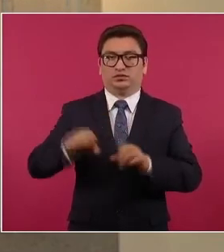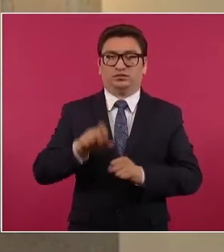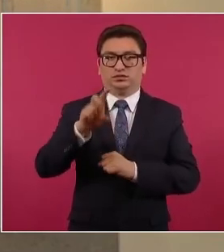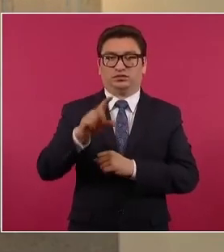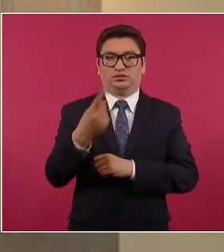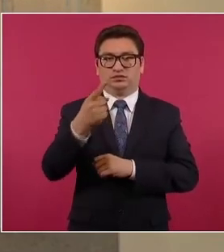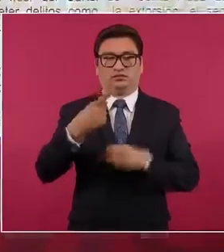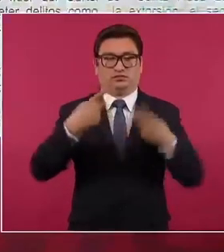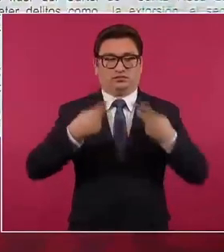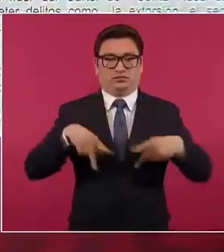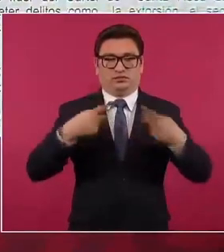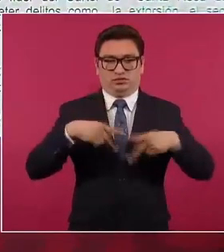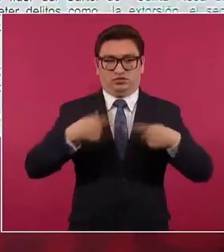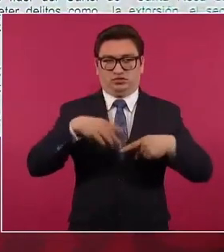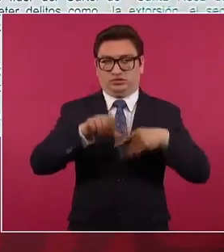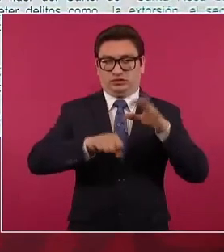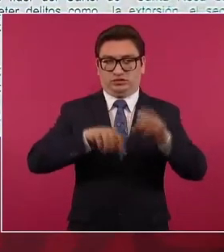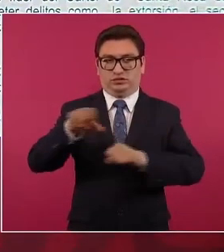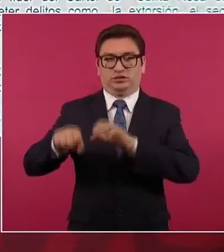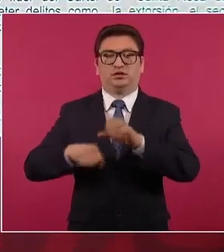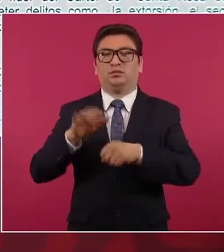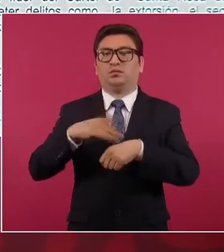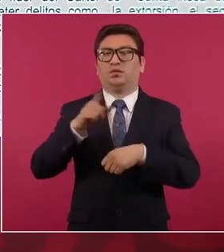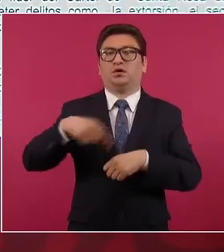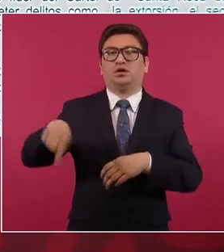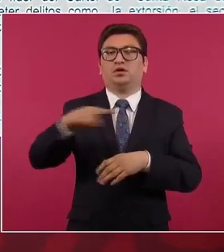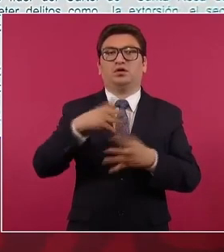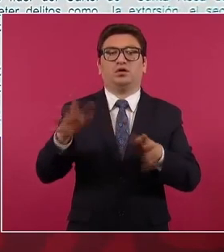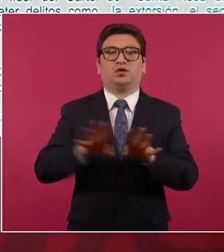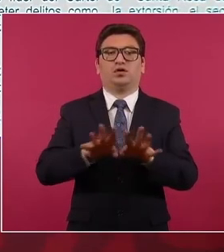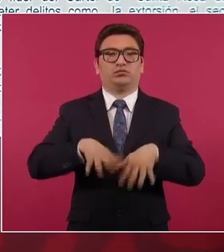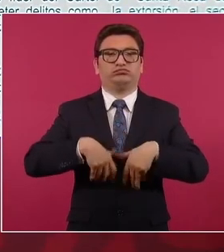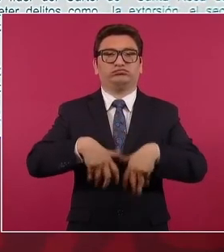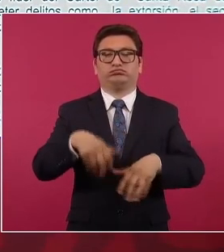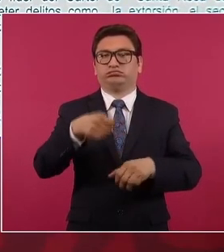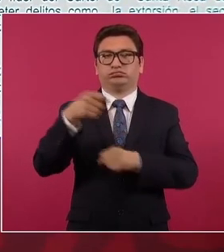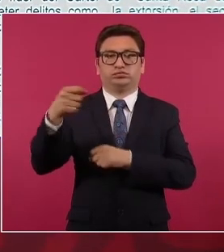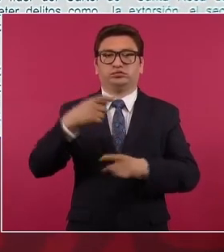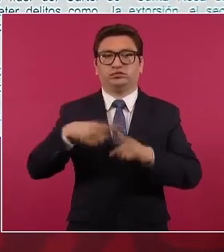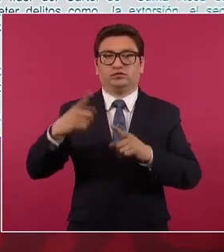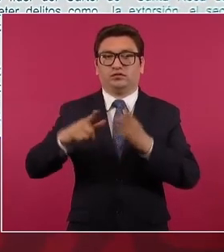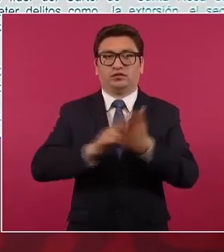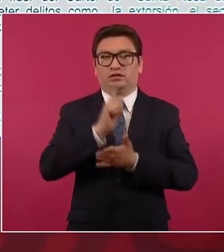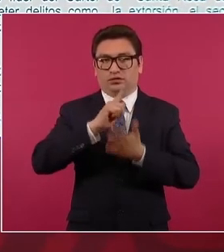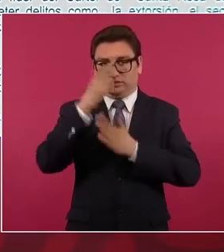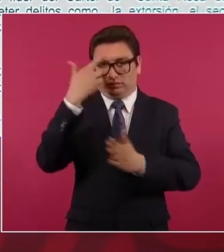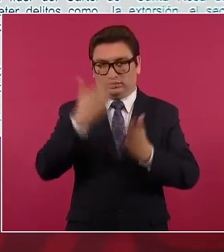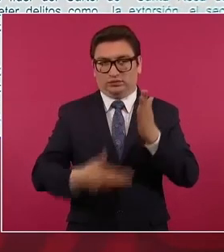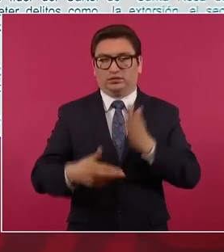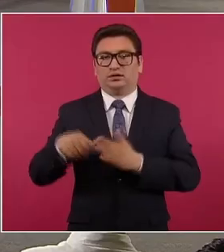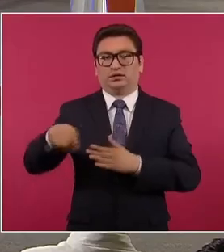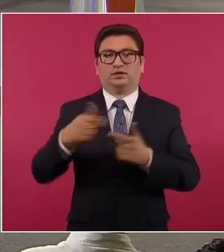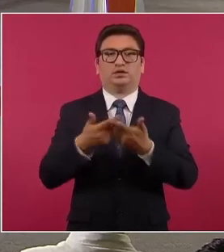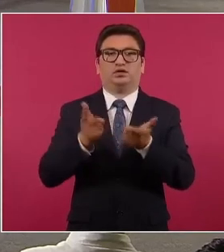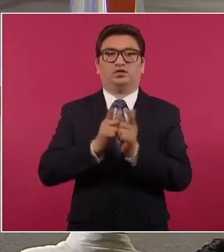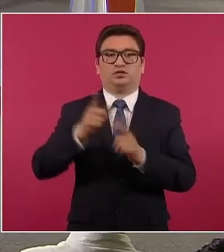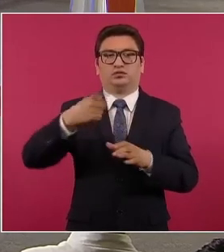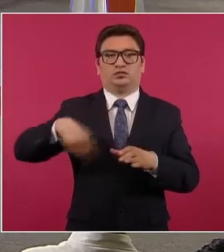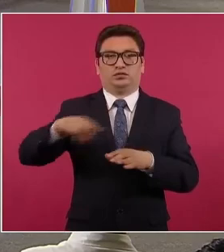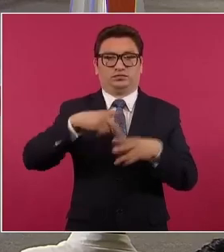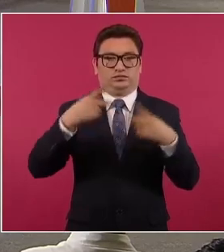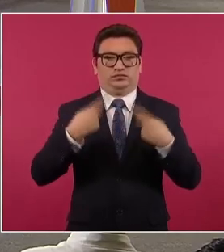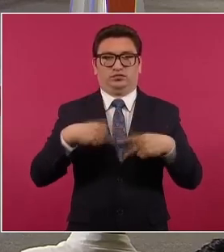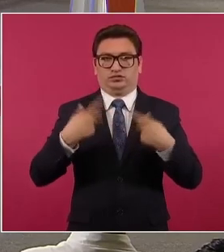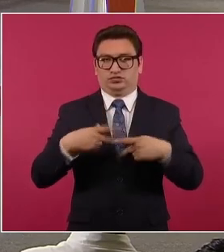personas en un operativo, mientras realizaban bloqueos y diferentes ilícitos un grupo de personas